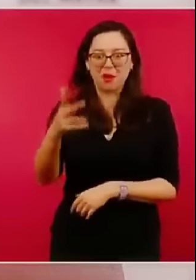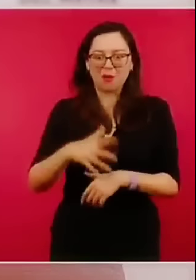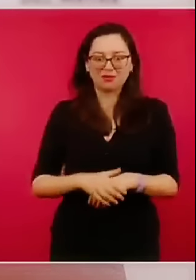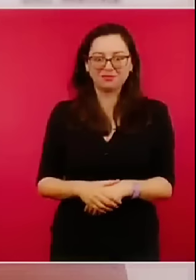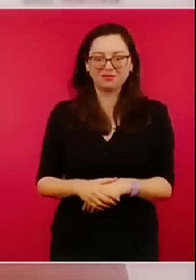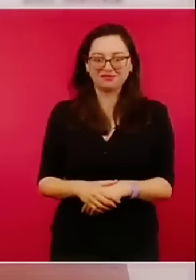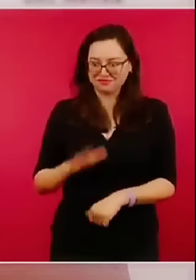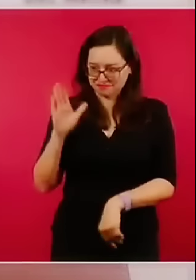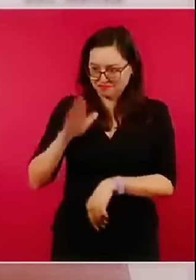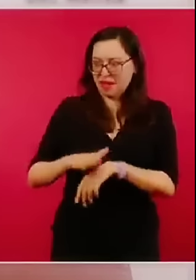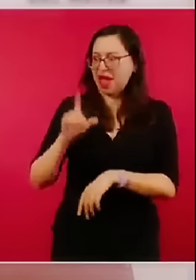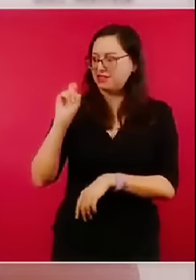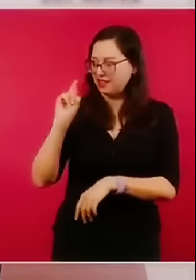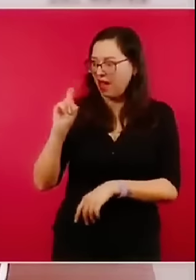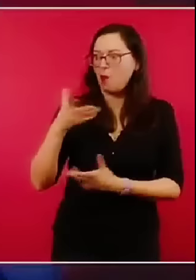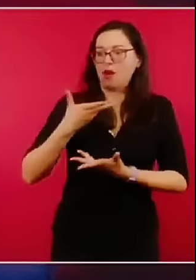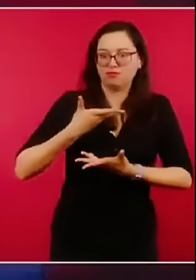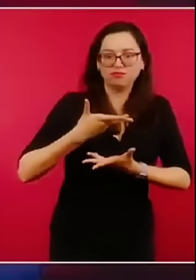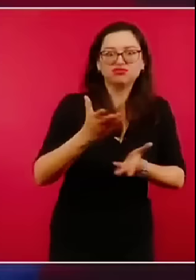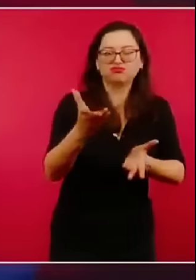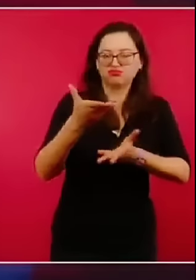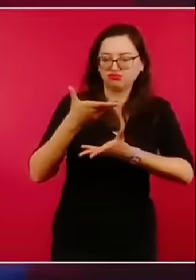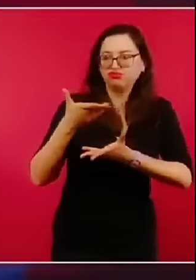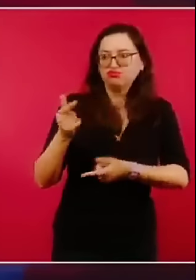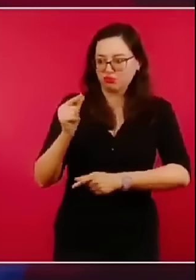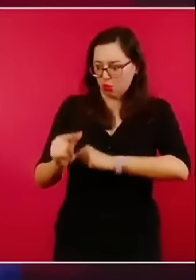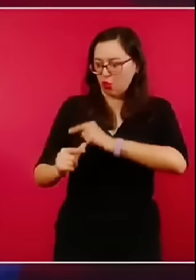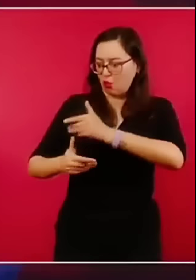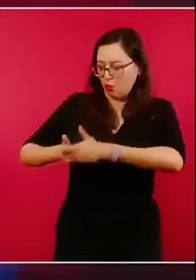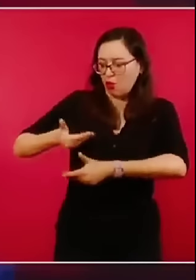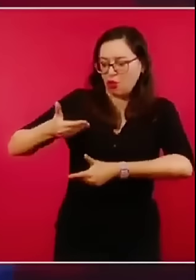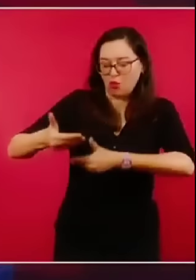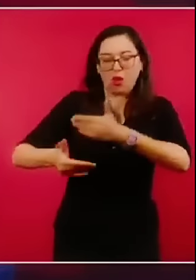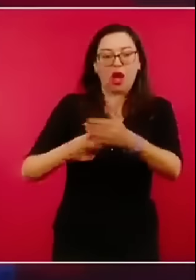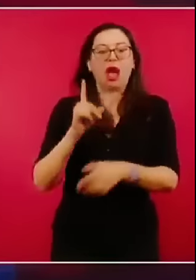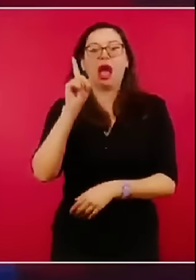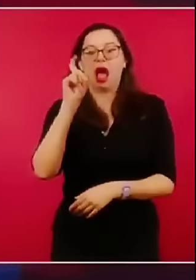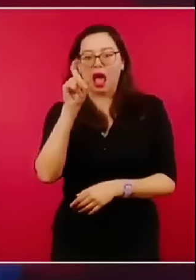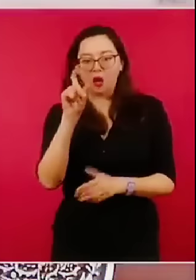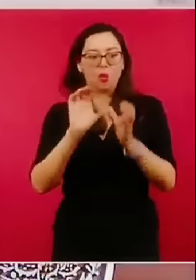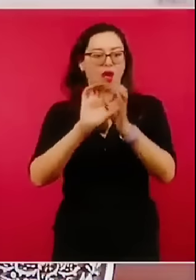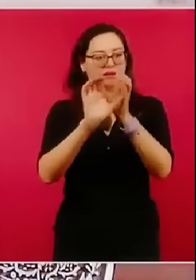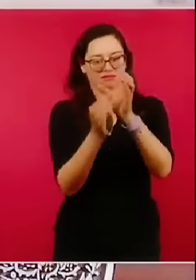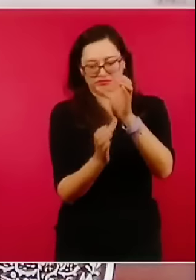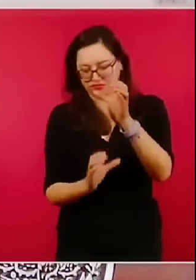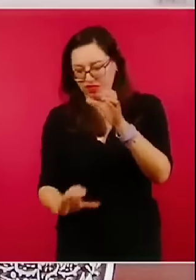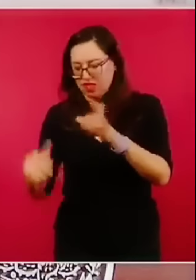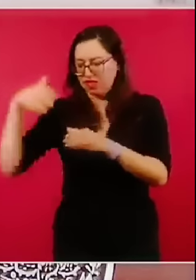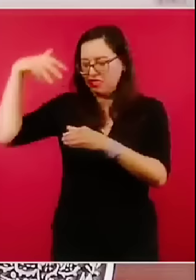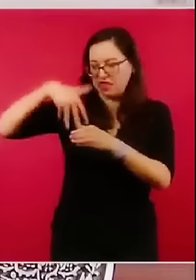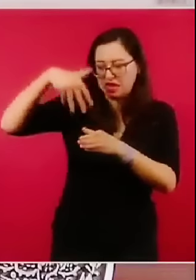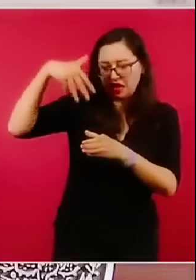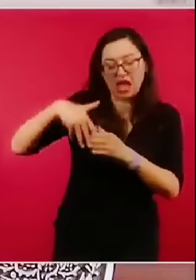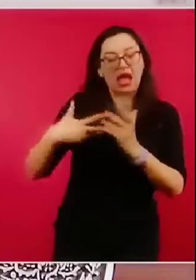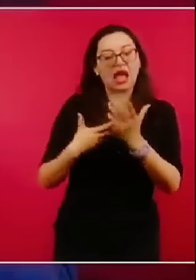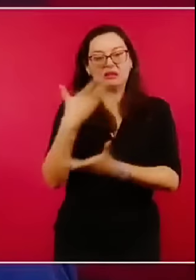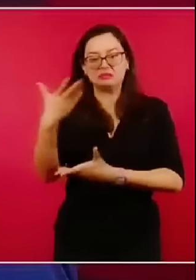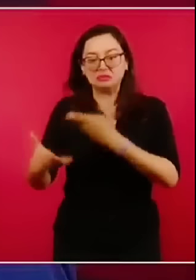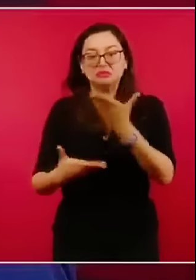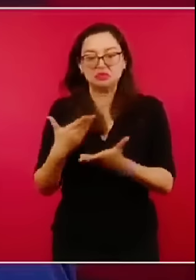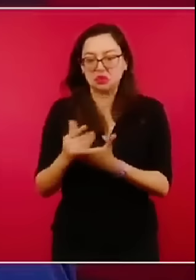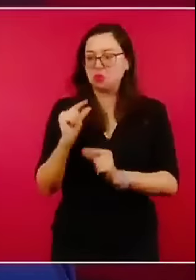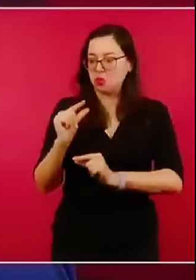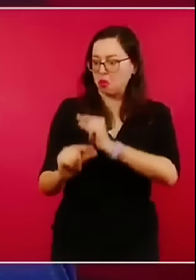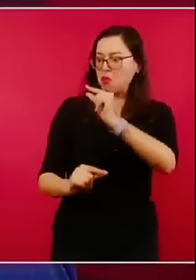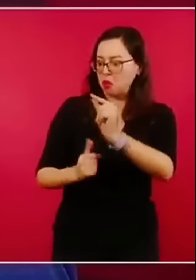agua y de drenaje y de servicios públicos